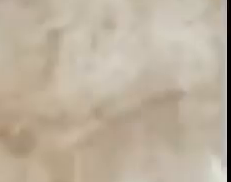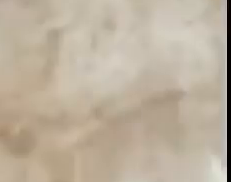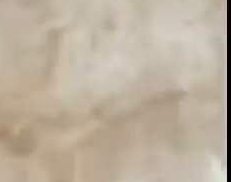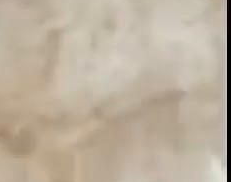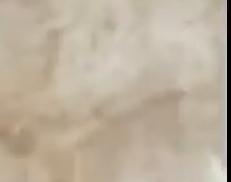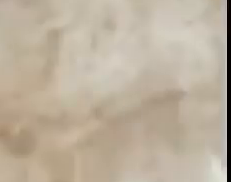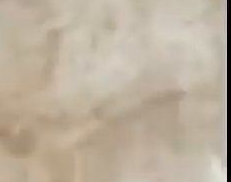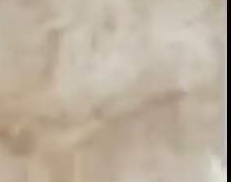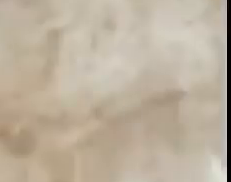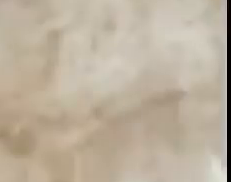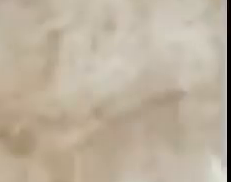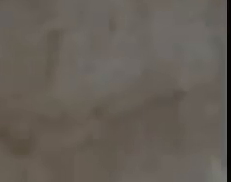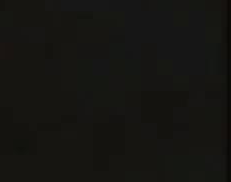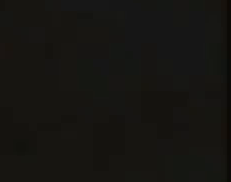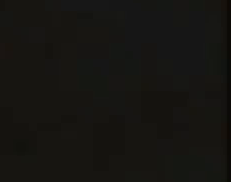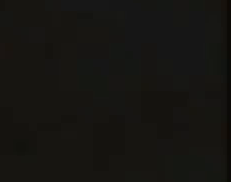Gracias. Gracias. Gracias.